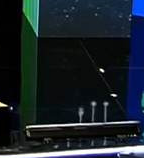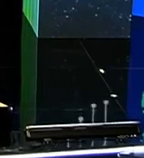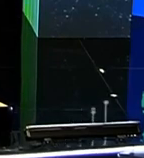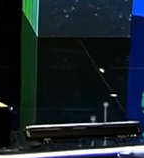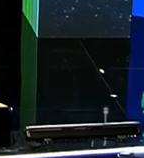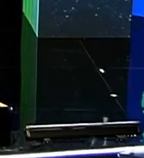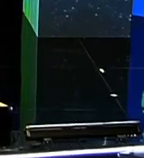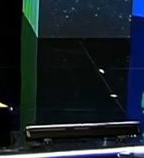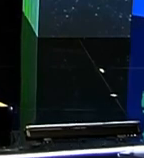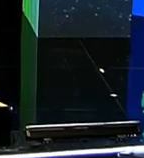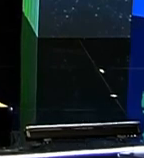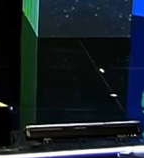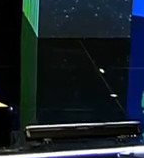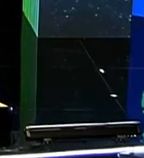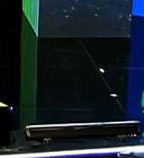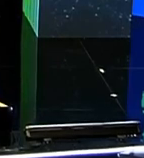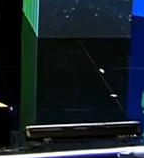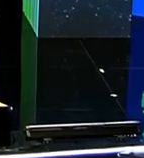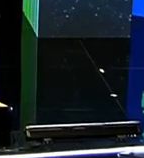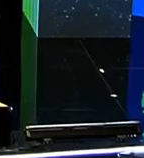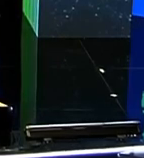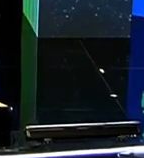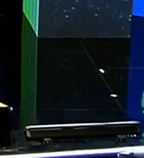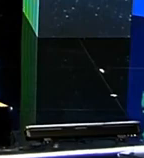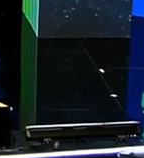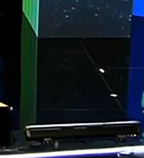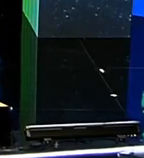¿Hay problemas con la presentación de Jimena?